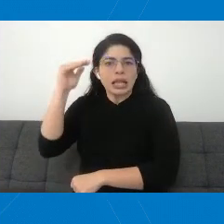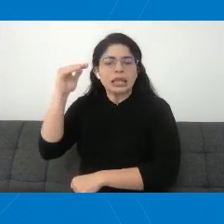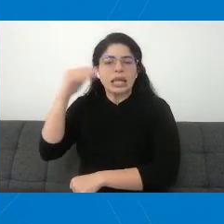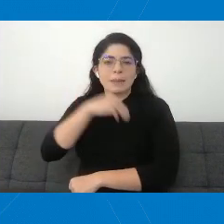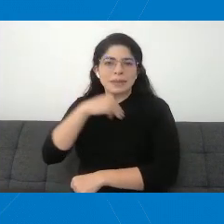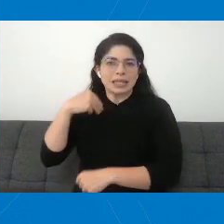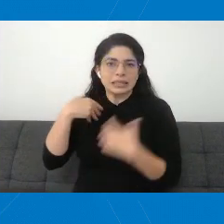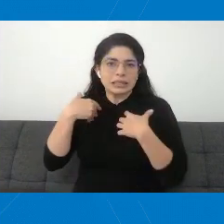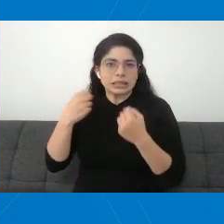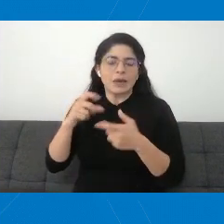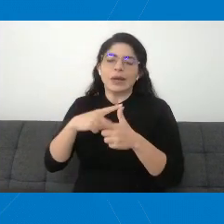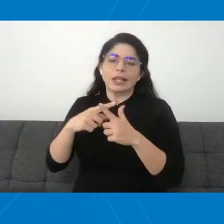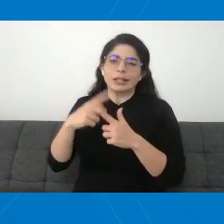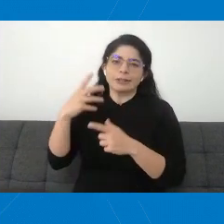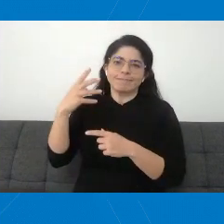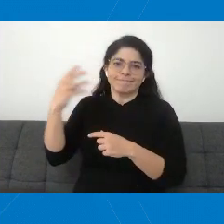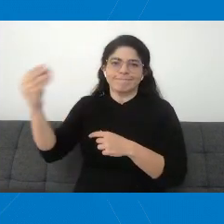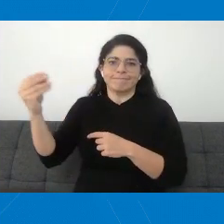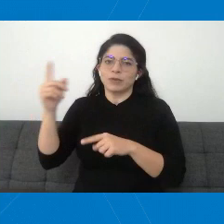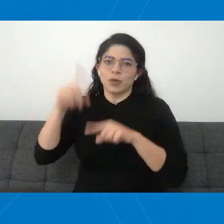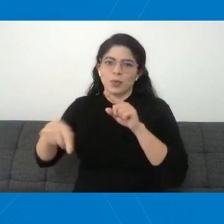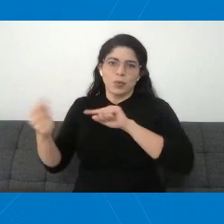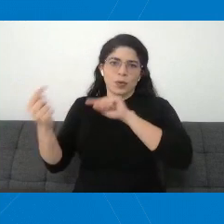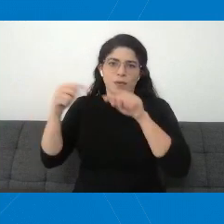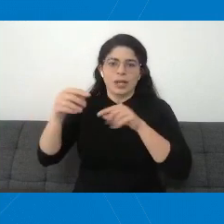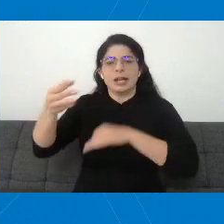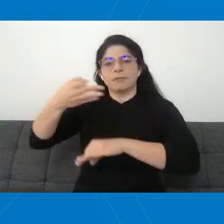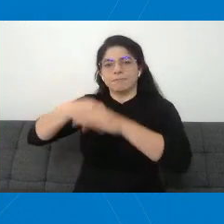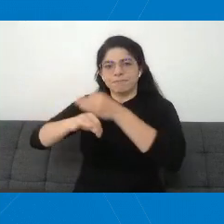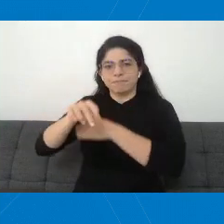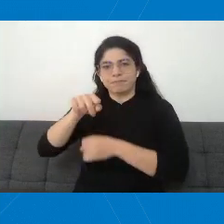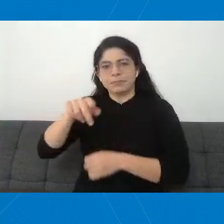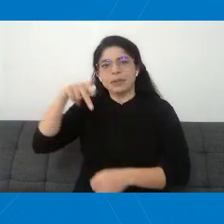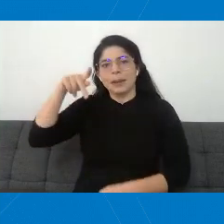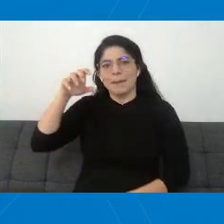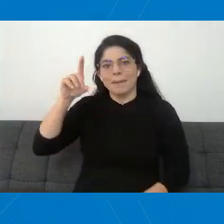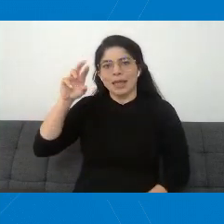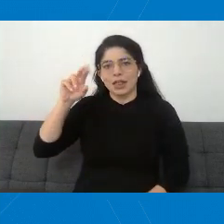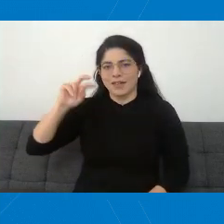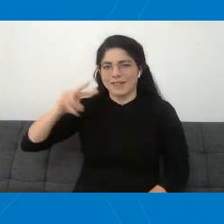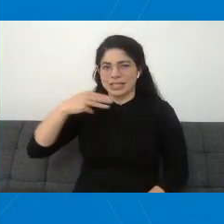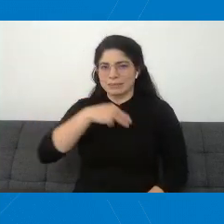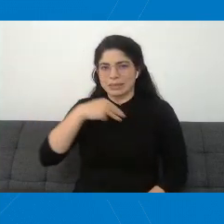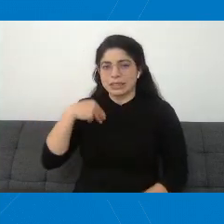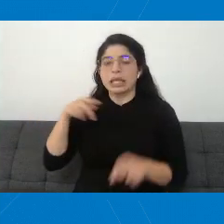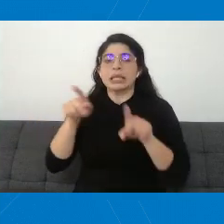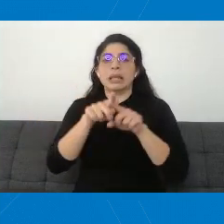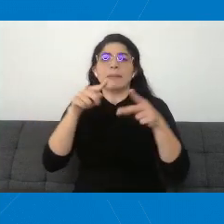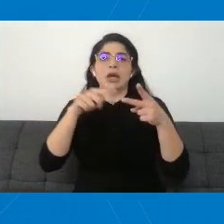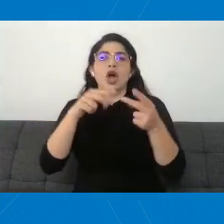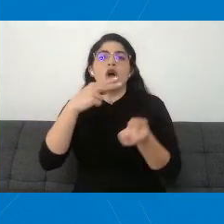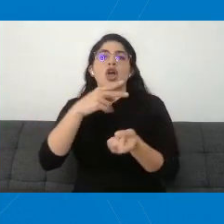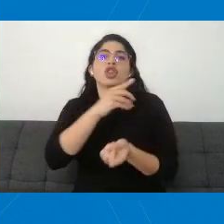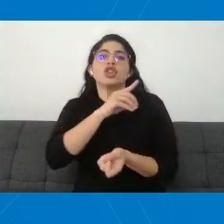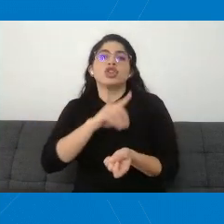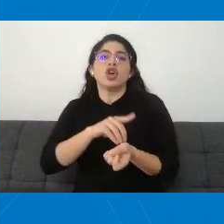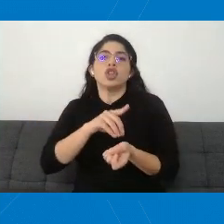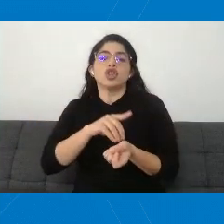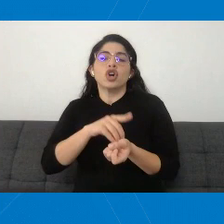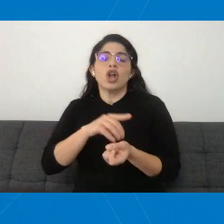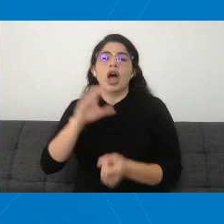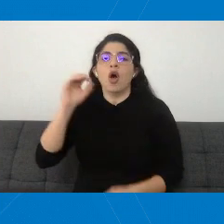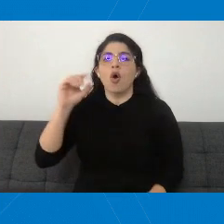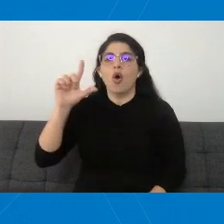acompañarnos esta tarde. Nos acompaña también la directora del Hospital Nacional de Niños, la doctora Olga